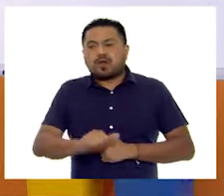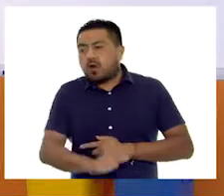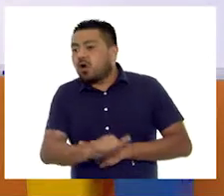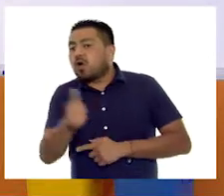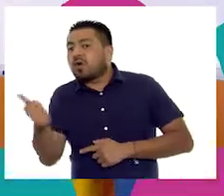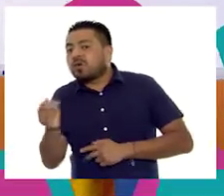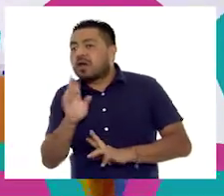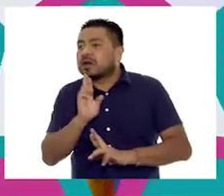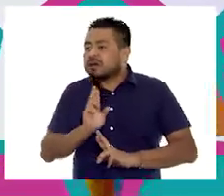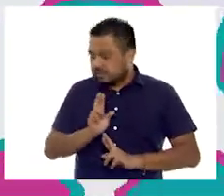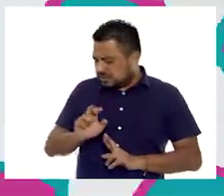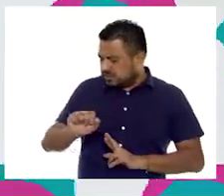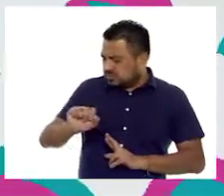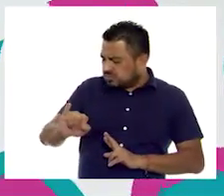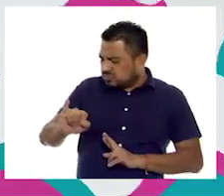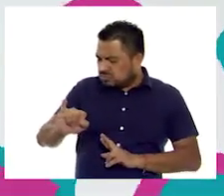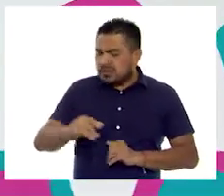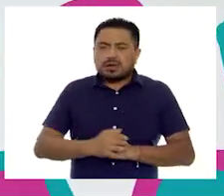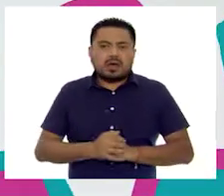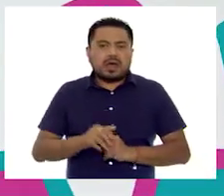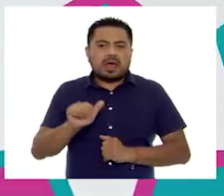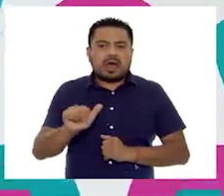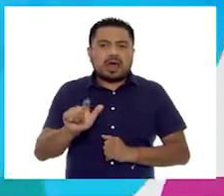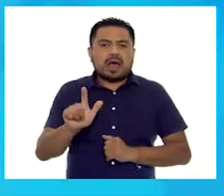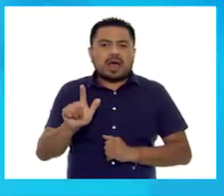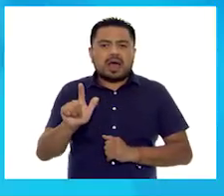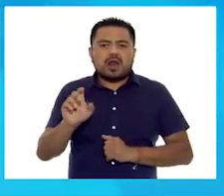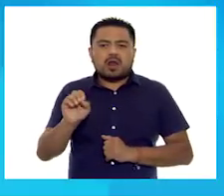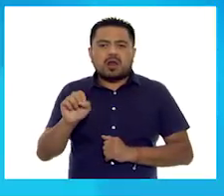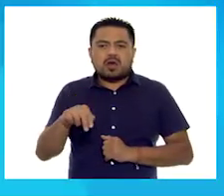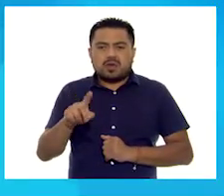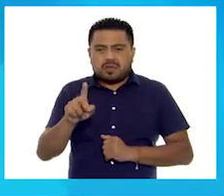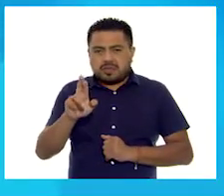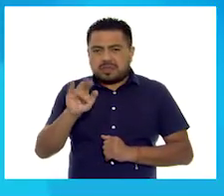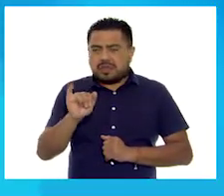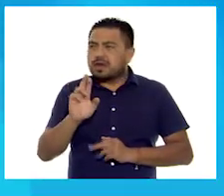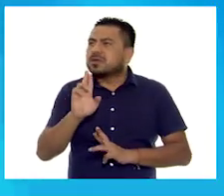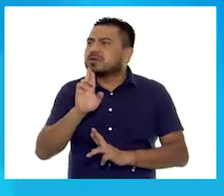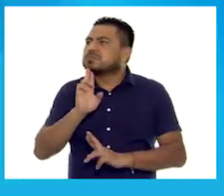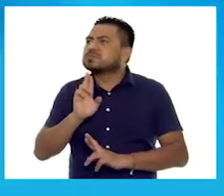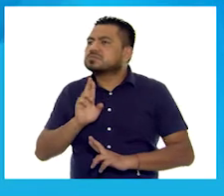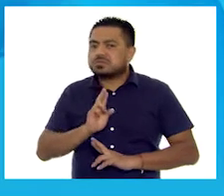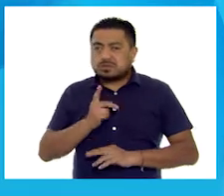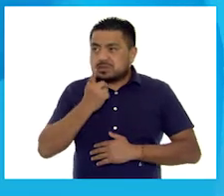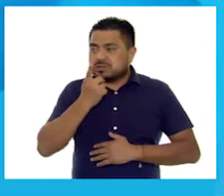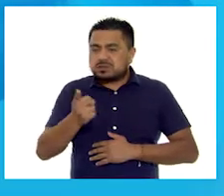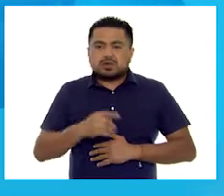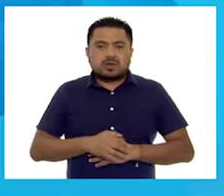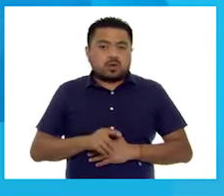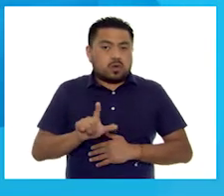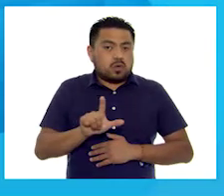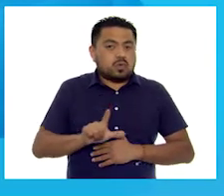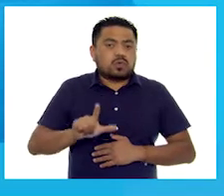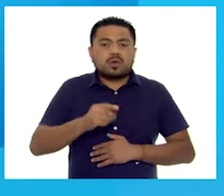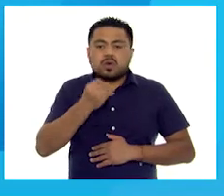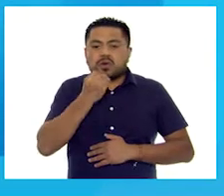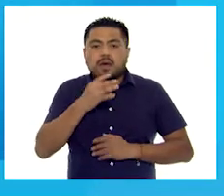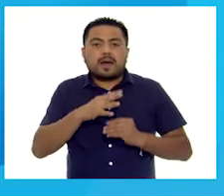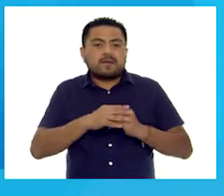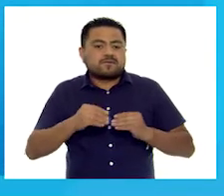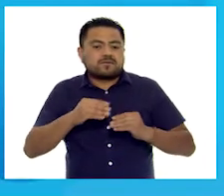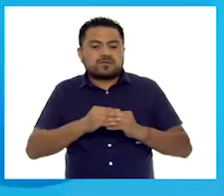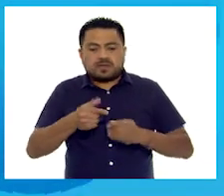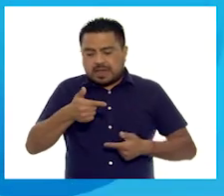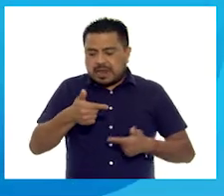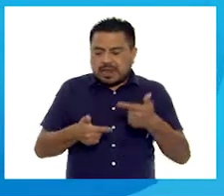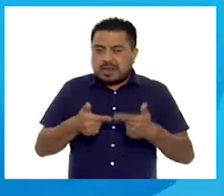otra respuesta? Sí. Alondra nos manda su respuesta y nos dice... colación los lunes es fruta y